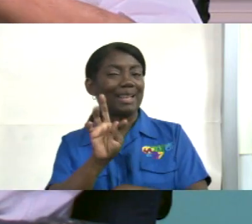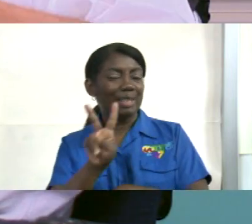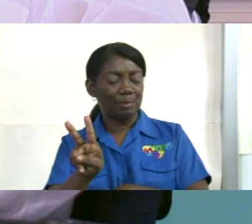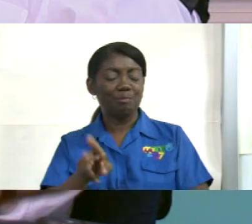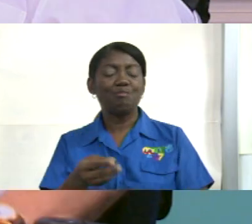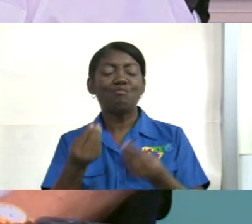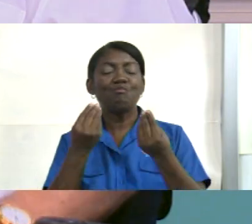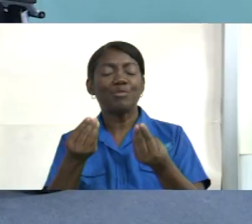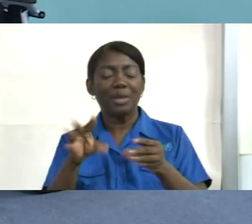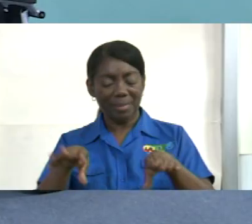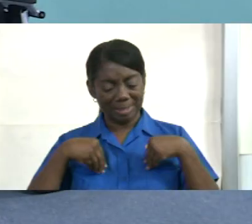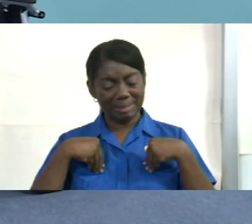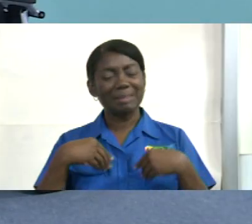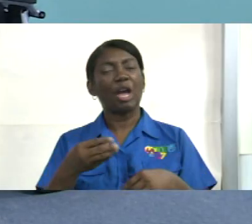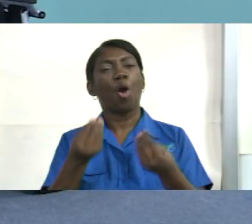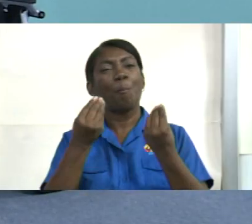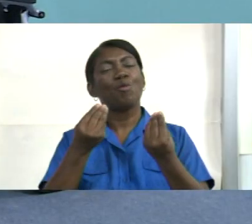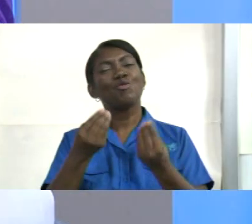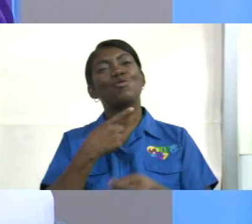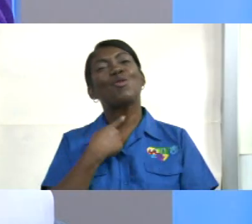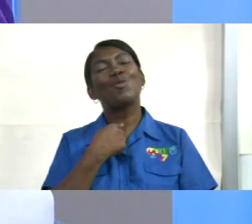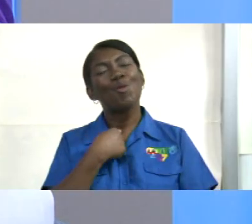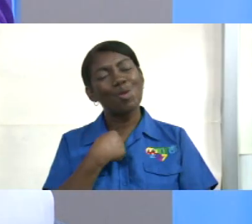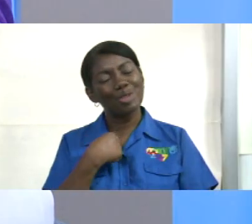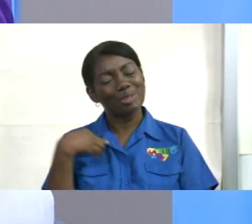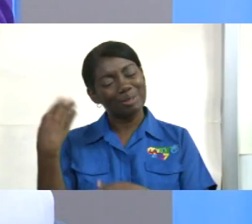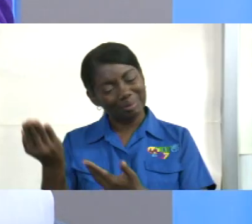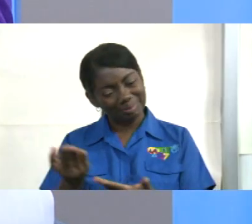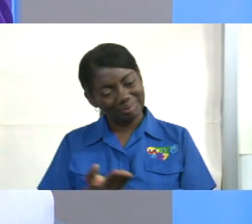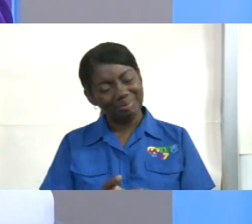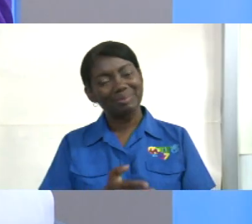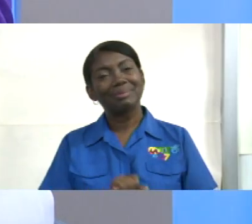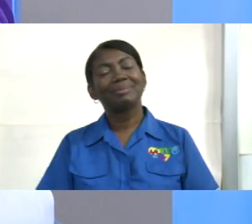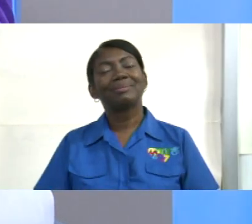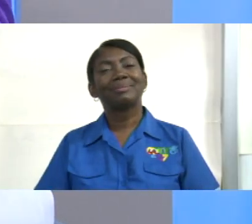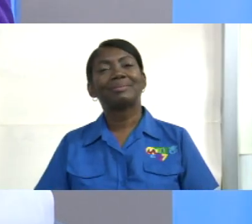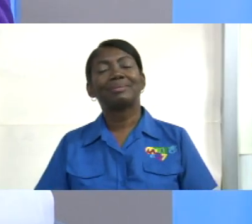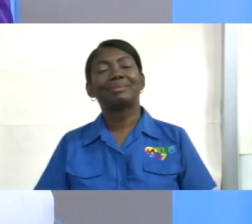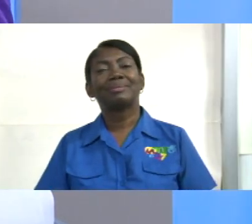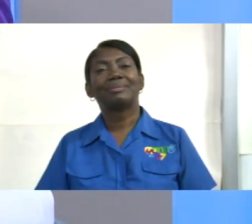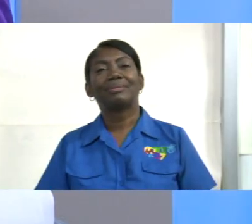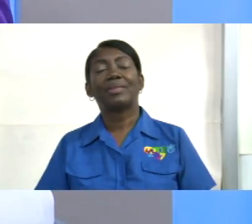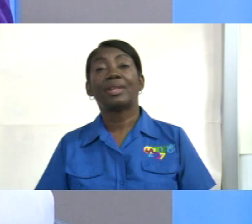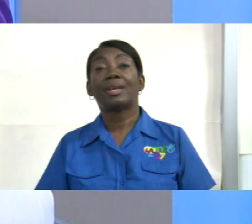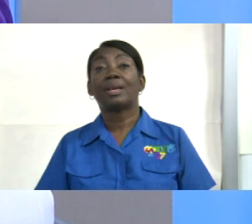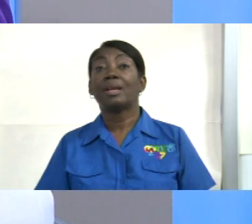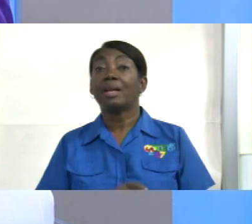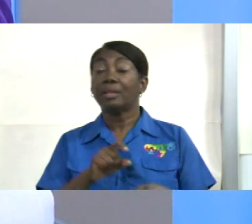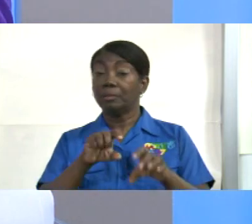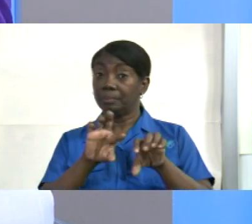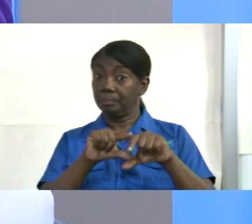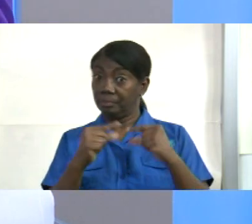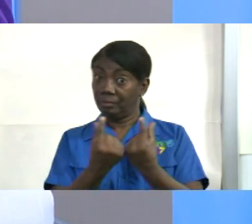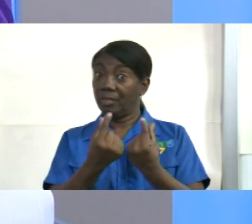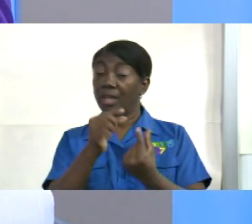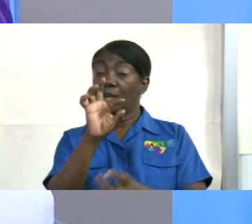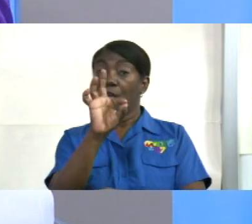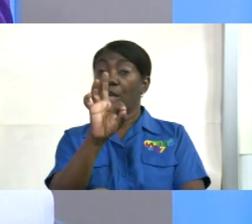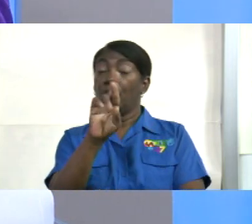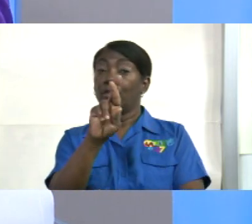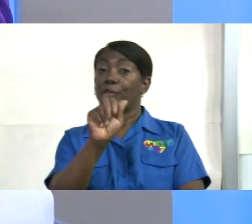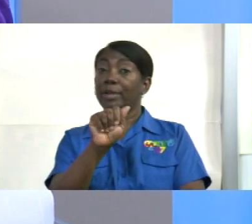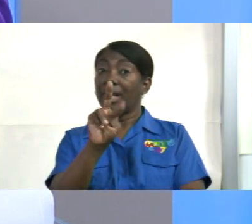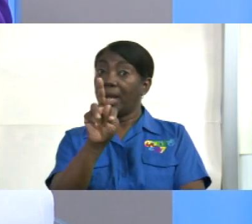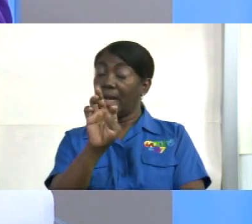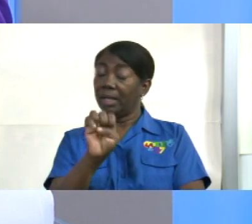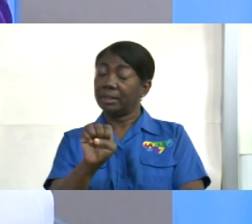mucho gusto claro que sí y bueno la fraternidad un movimiento de evangelización